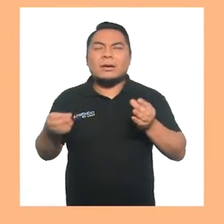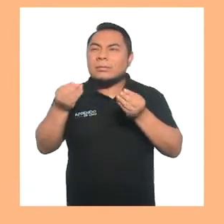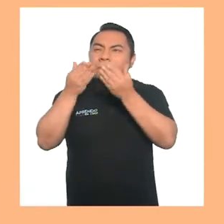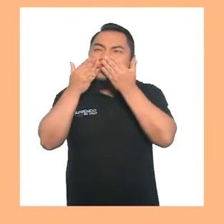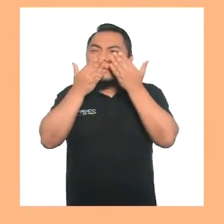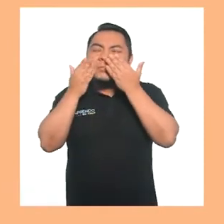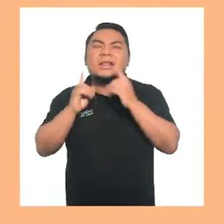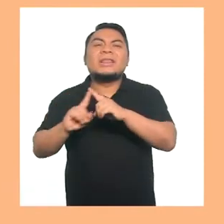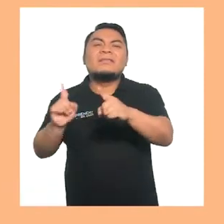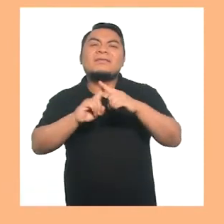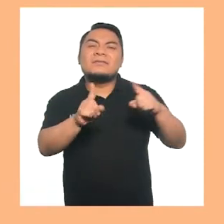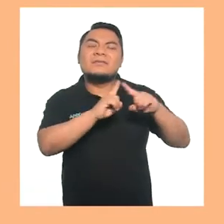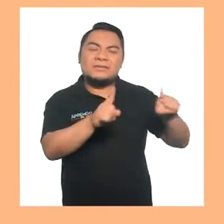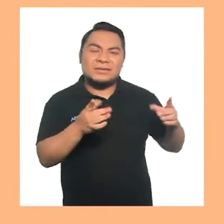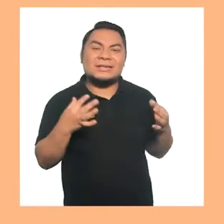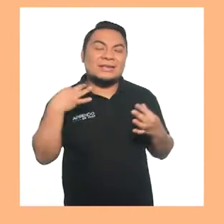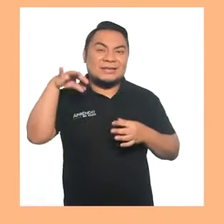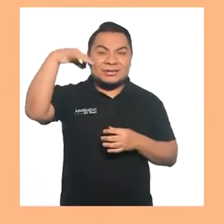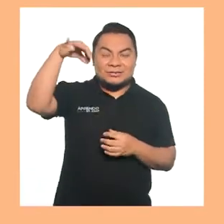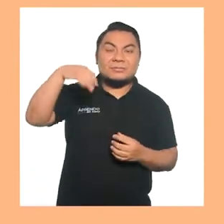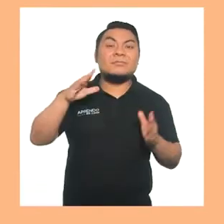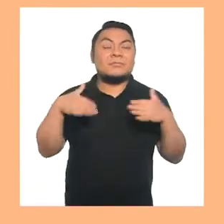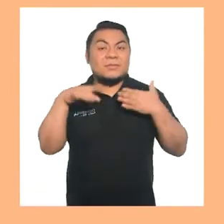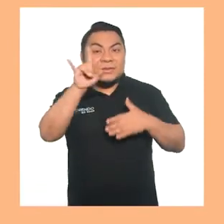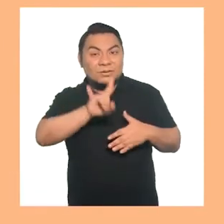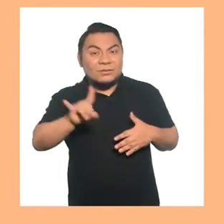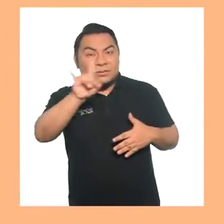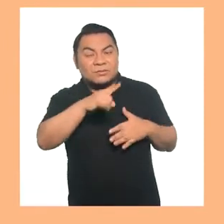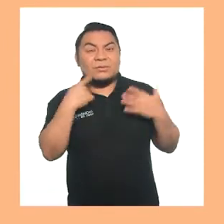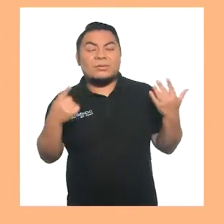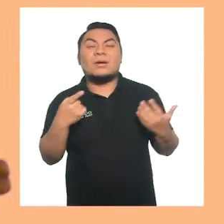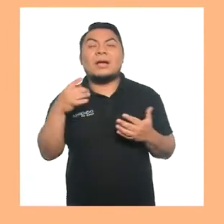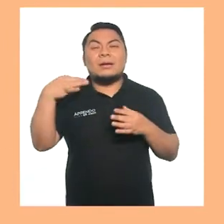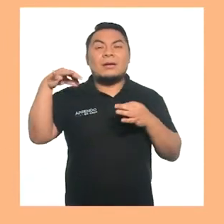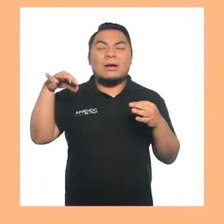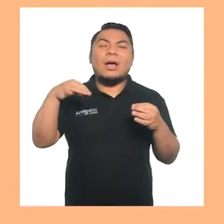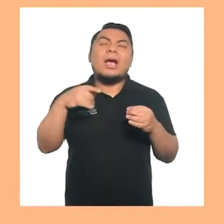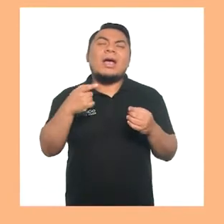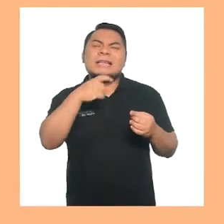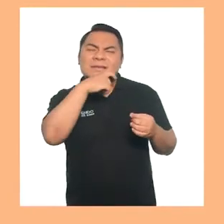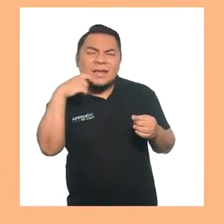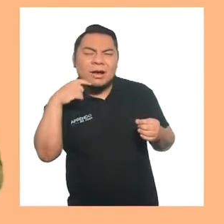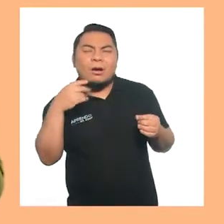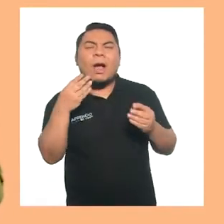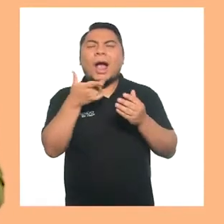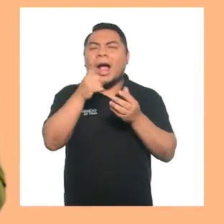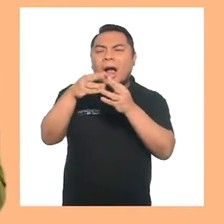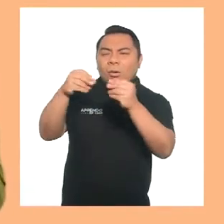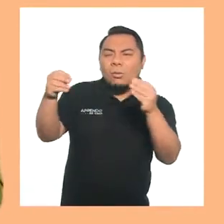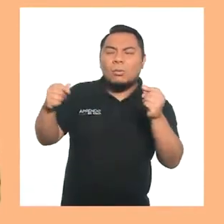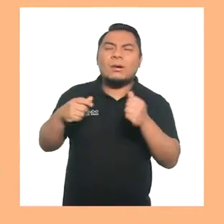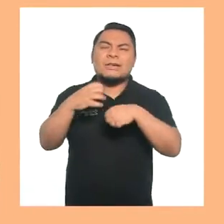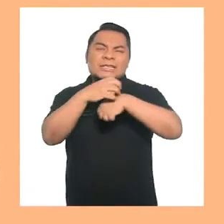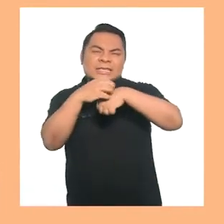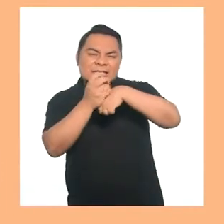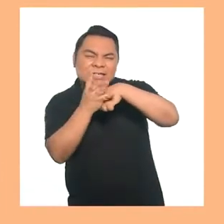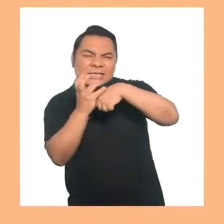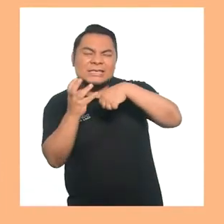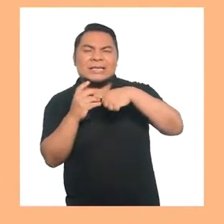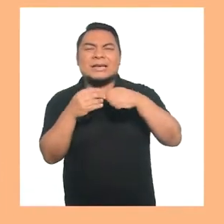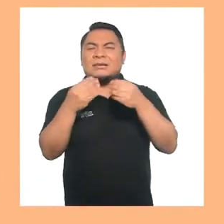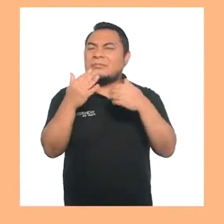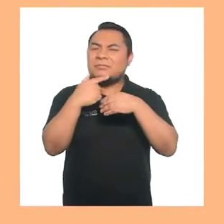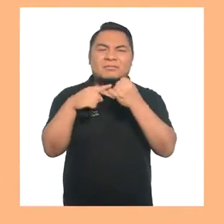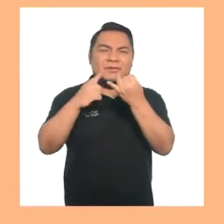otros elementos que los diferencien. También puedes usar pañuelos secos, mojados, ásperos, suaves o